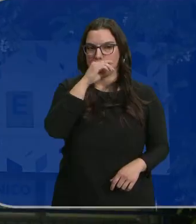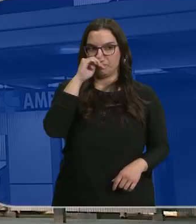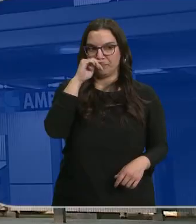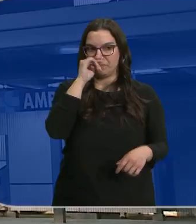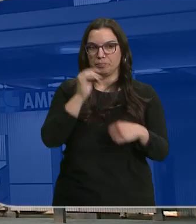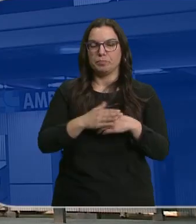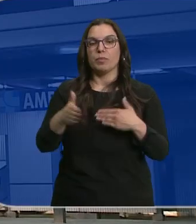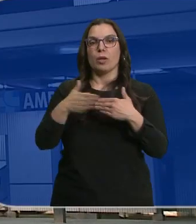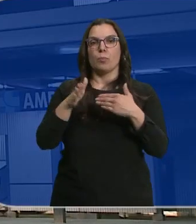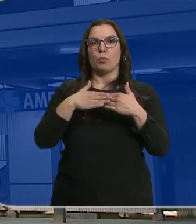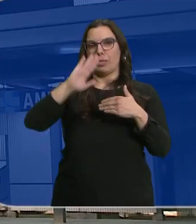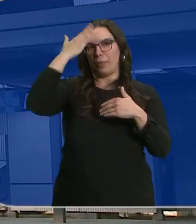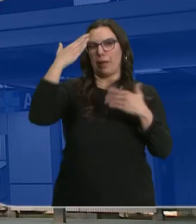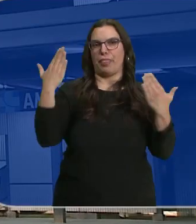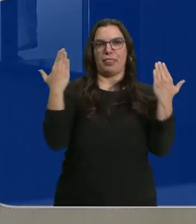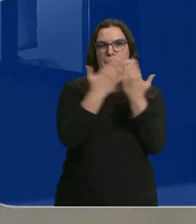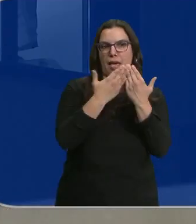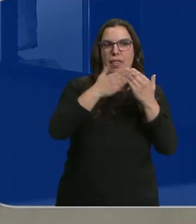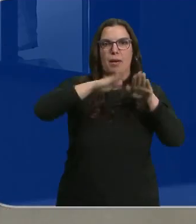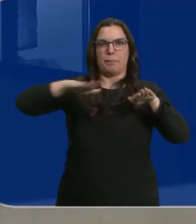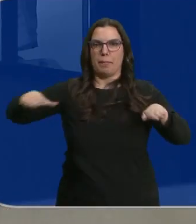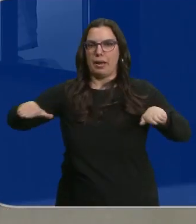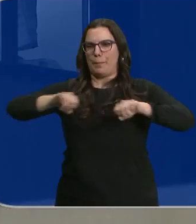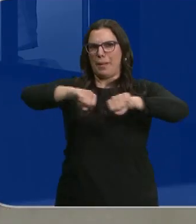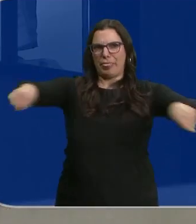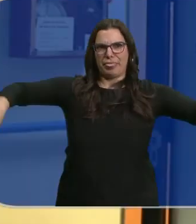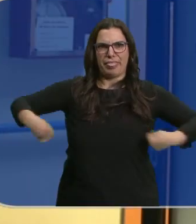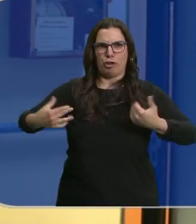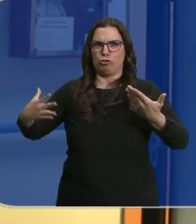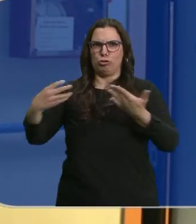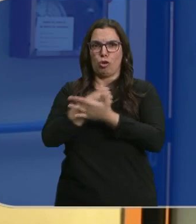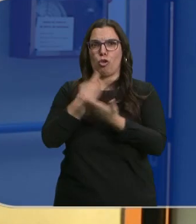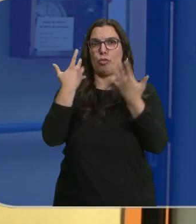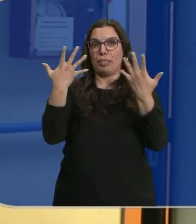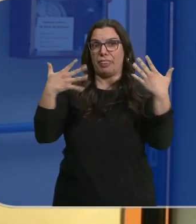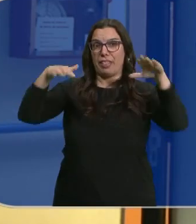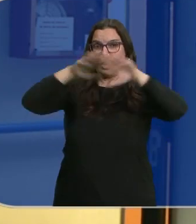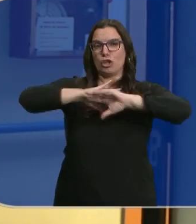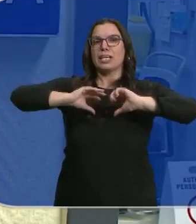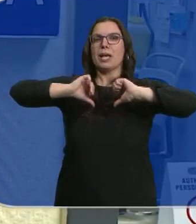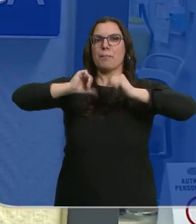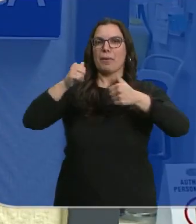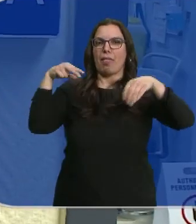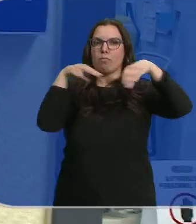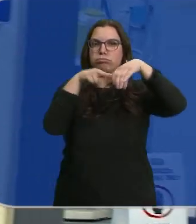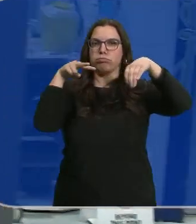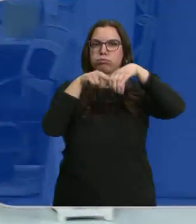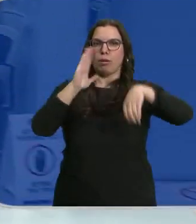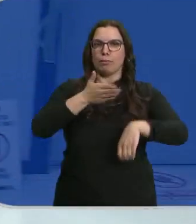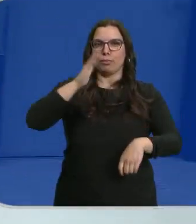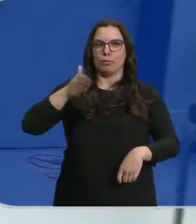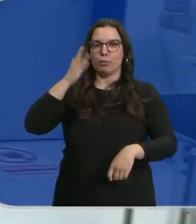Puertas principales cerradas, el parking y los pasillos vacíos. Son las 10 de la noche y comienzan las resonancias